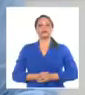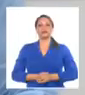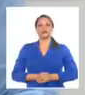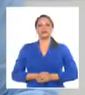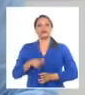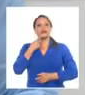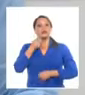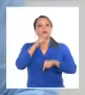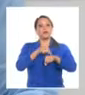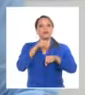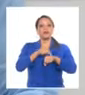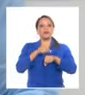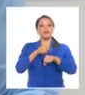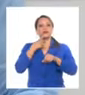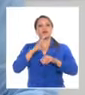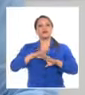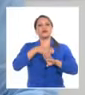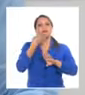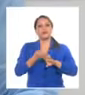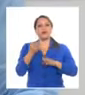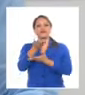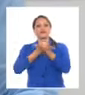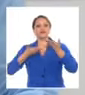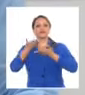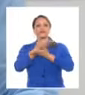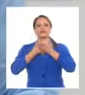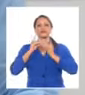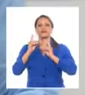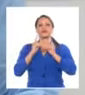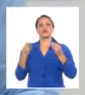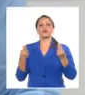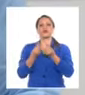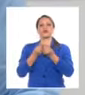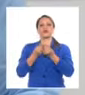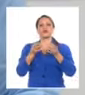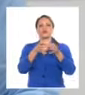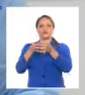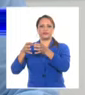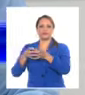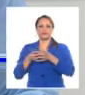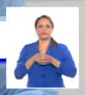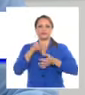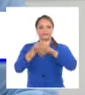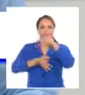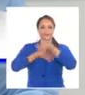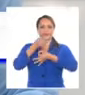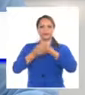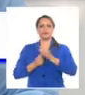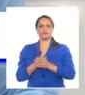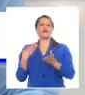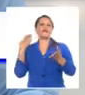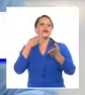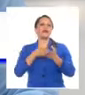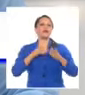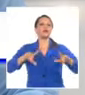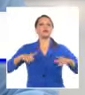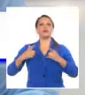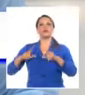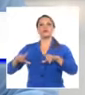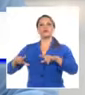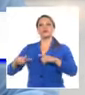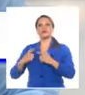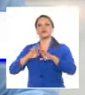momento después de un amplio proceso de debate con las masas. Y llegamos a él cumpliendo con lo que nos pidió